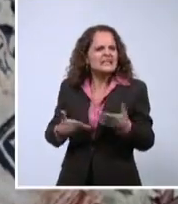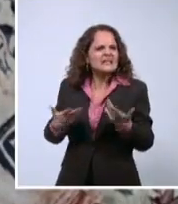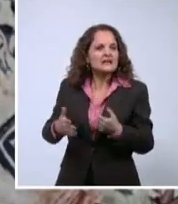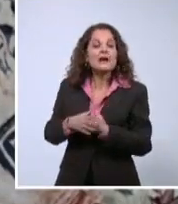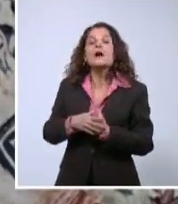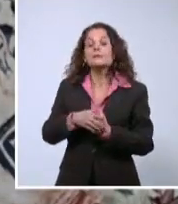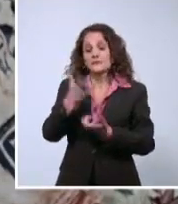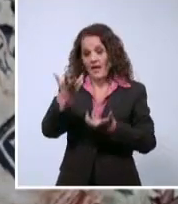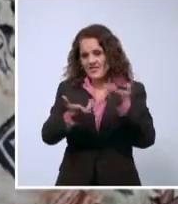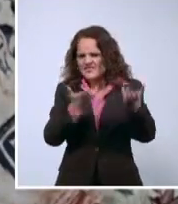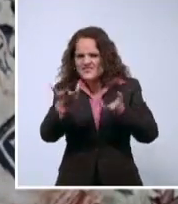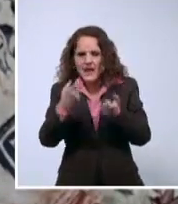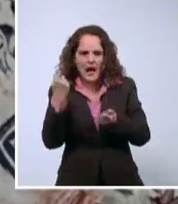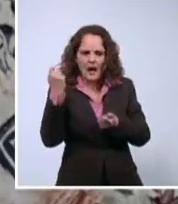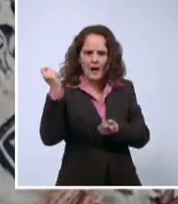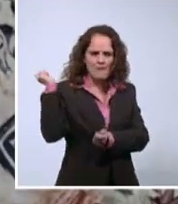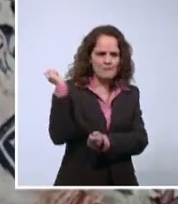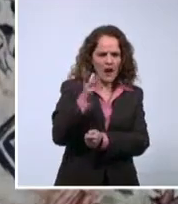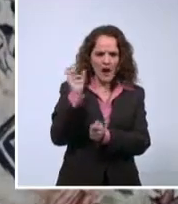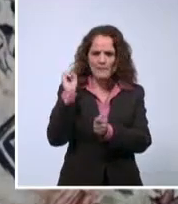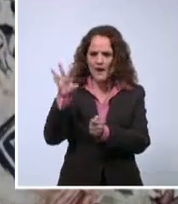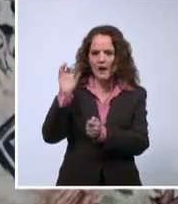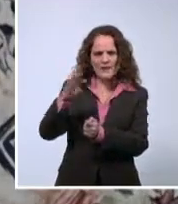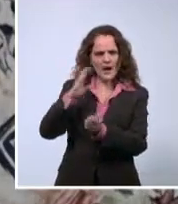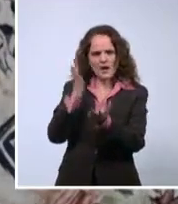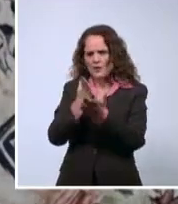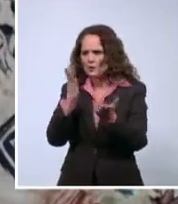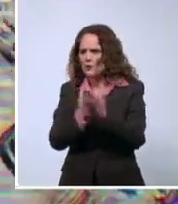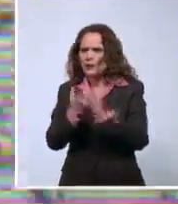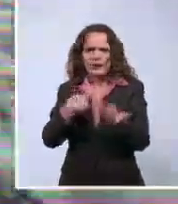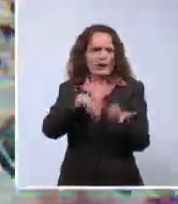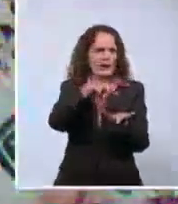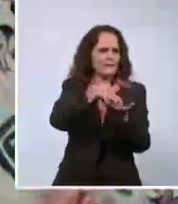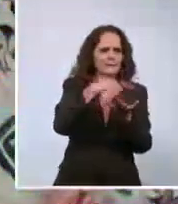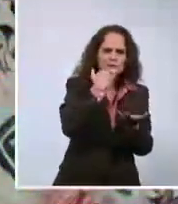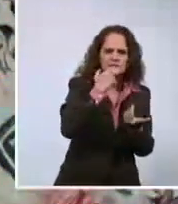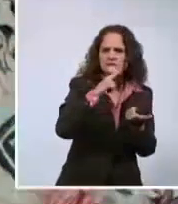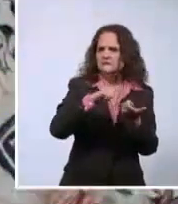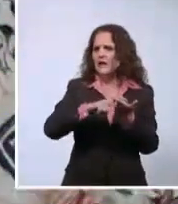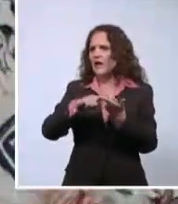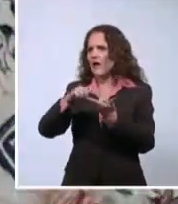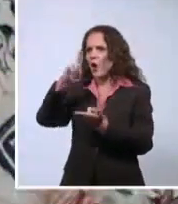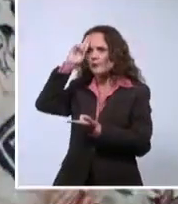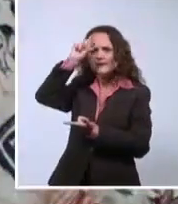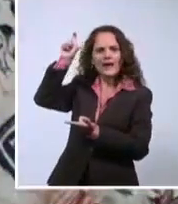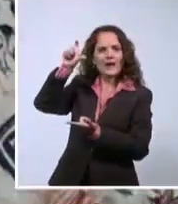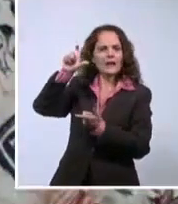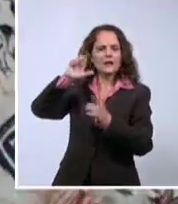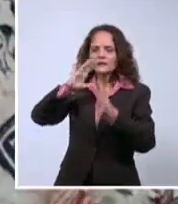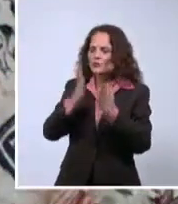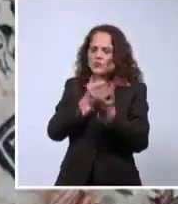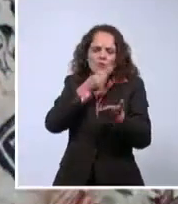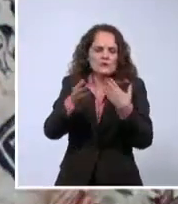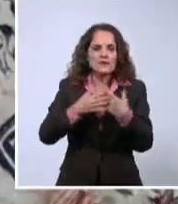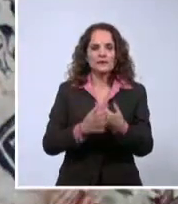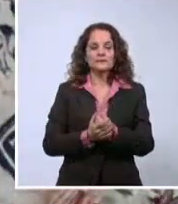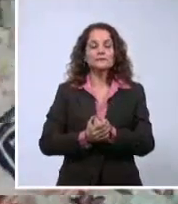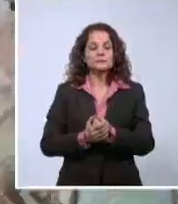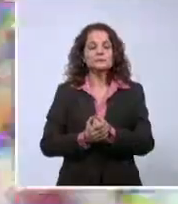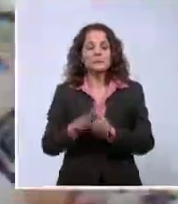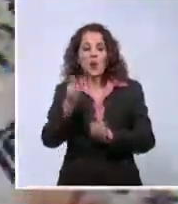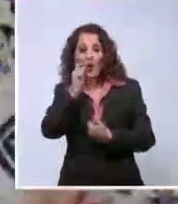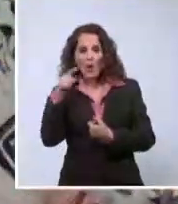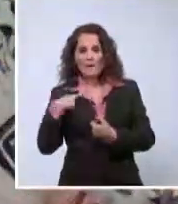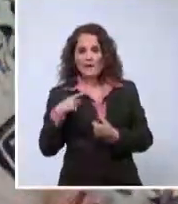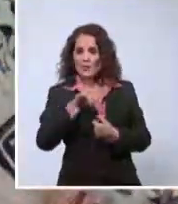candela a lo mismo con la escuela, que a un sector, que a un hospital, a lo que fuera. ¿Él te llegó a proponer cifras determinadas por estas acciones